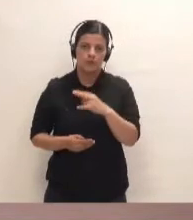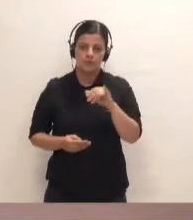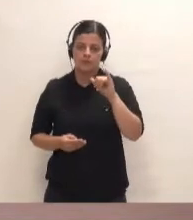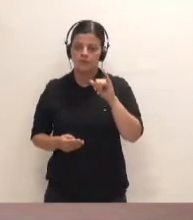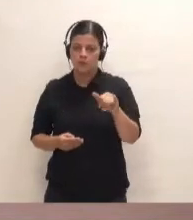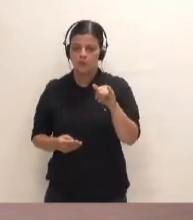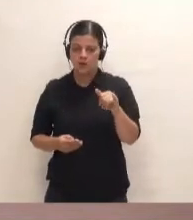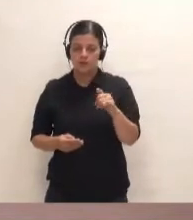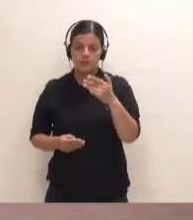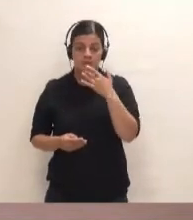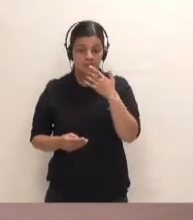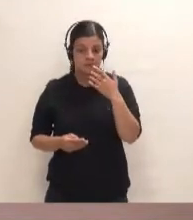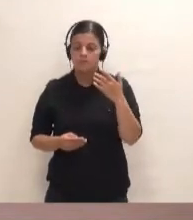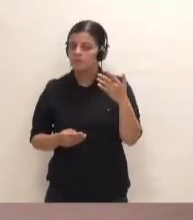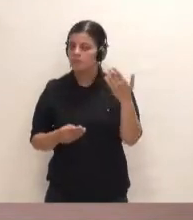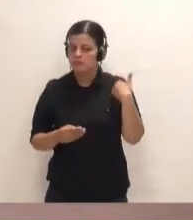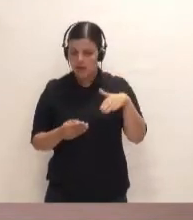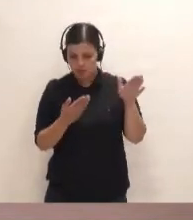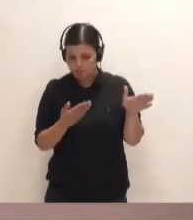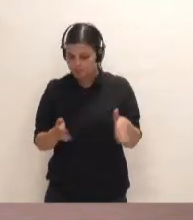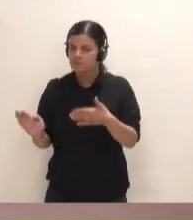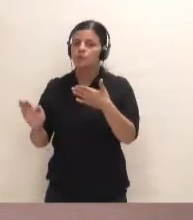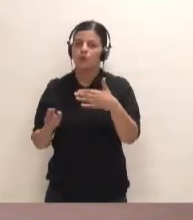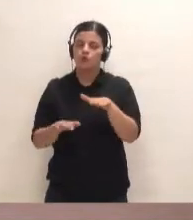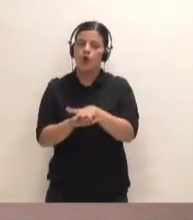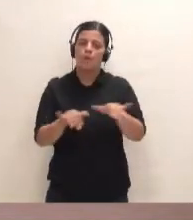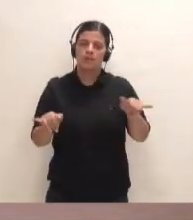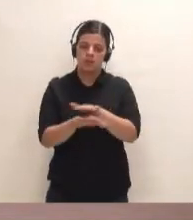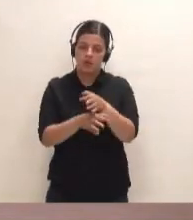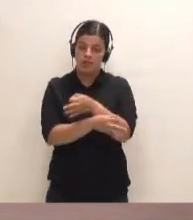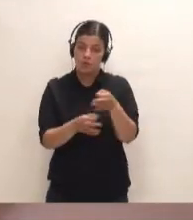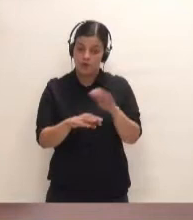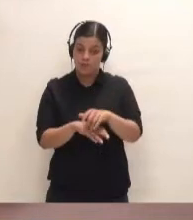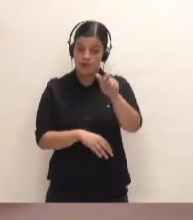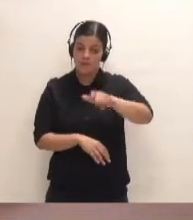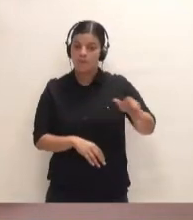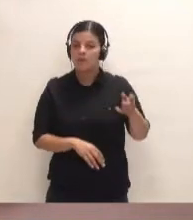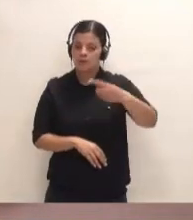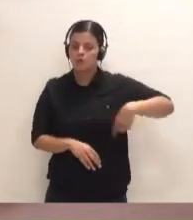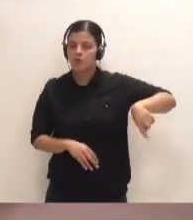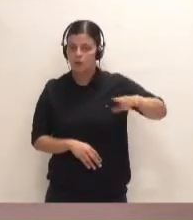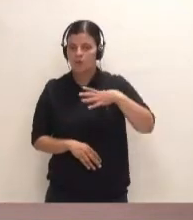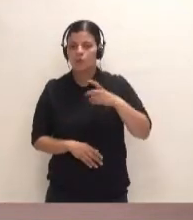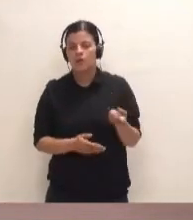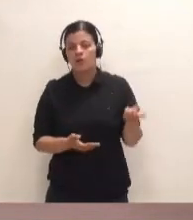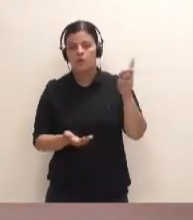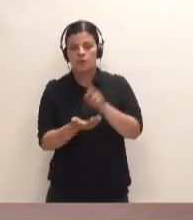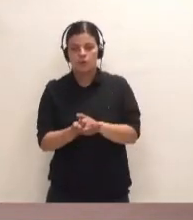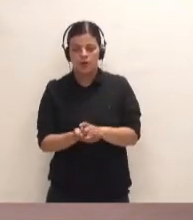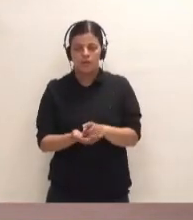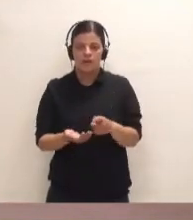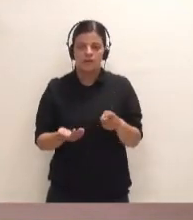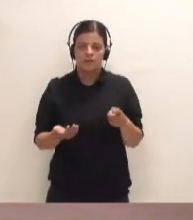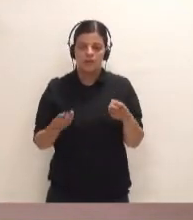cuando esto pase, hay una compensación adecuada a esas personas y que puedan otra vez reiniciar su